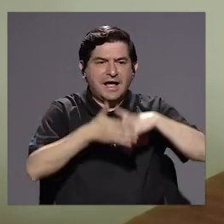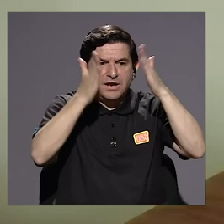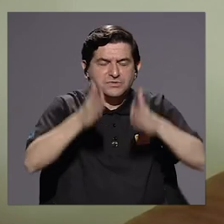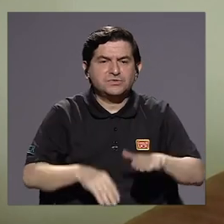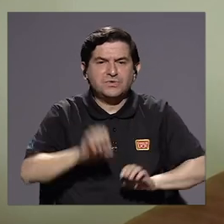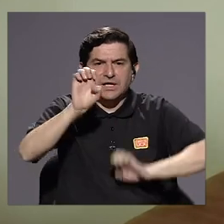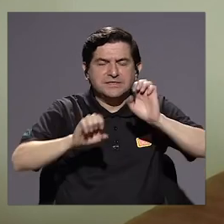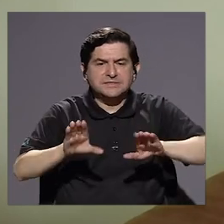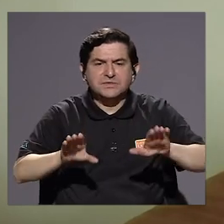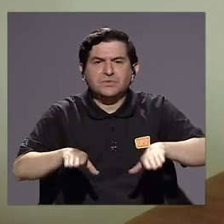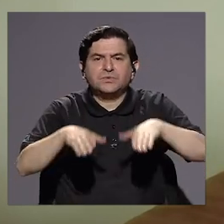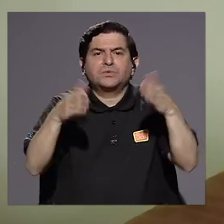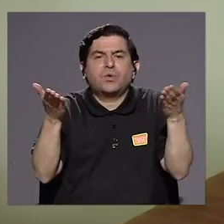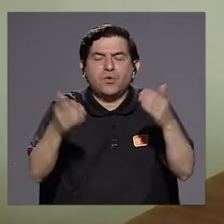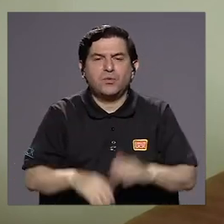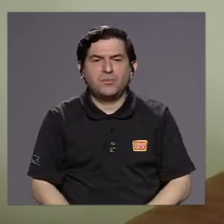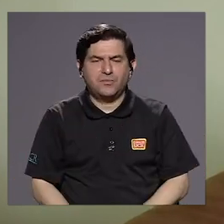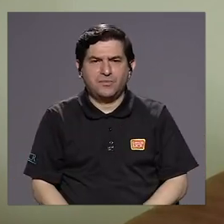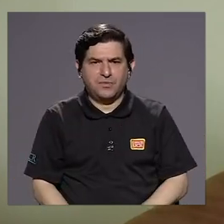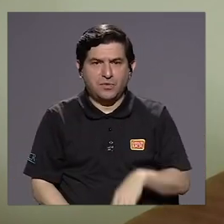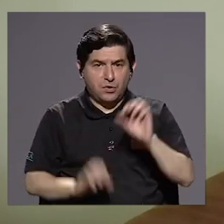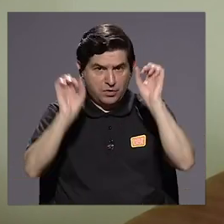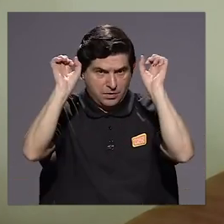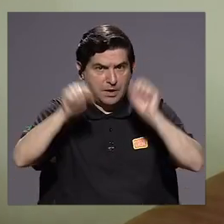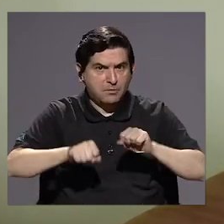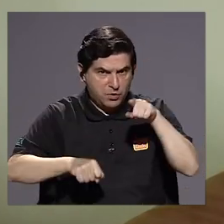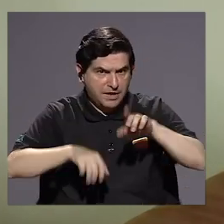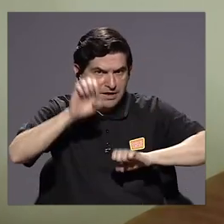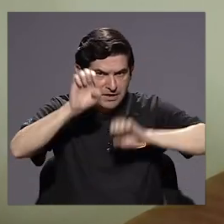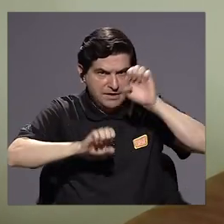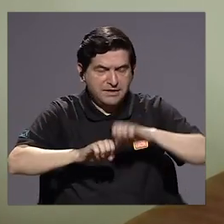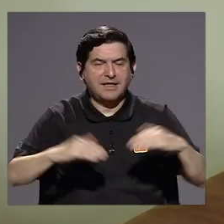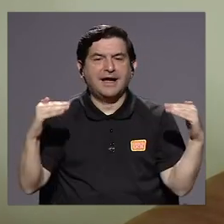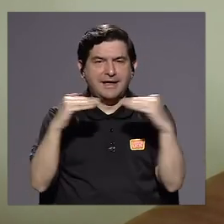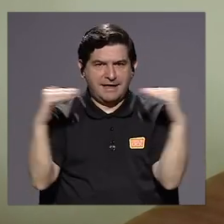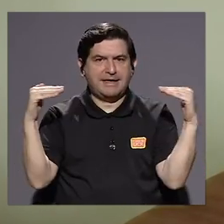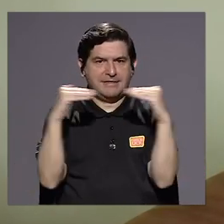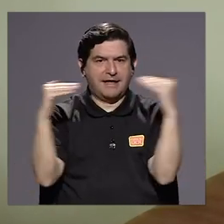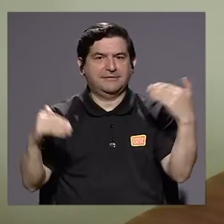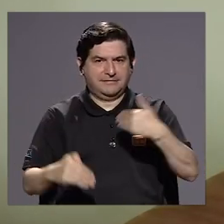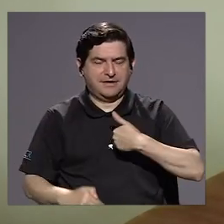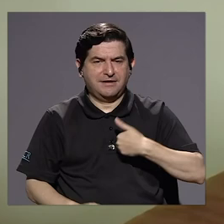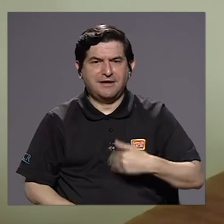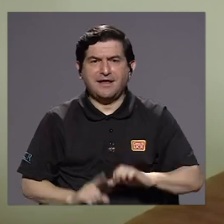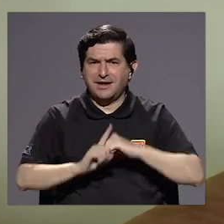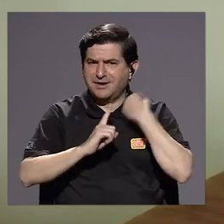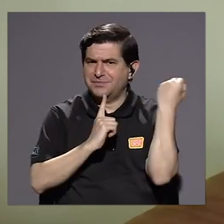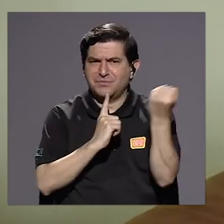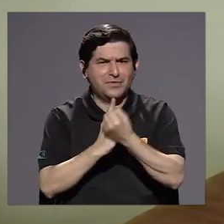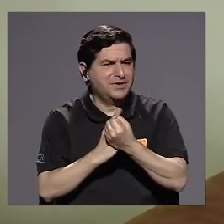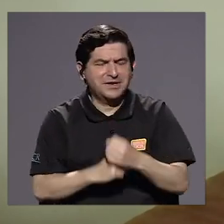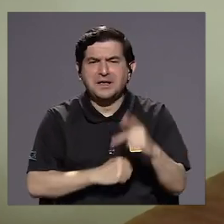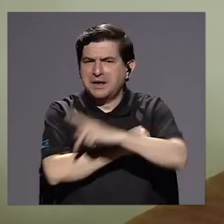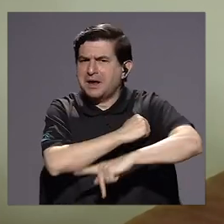Para que tampoco haya una evaluación que tiene que ser equidad, porque los escenarios no están... Ni siquiera los países más desarrollados